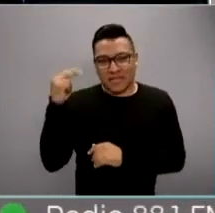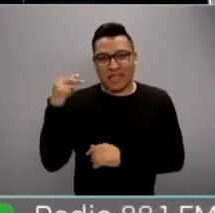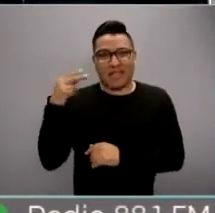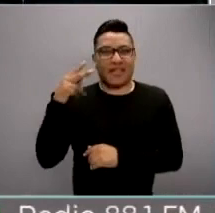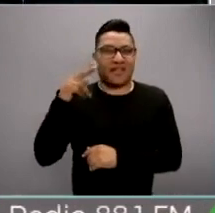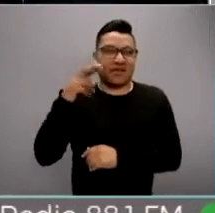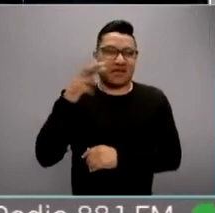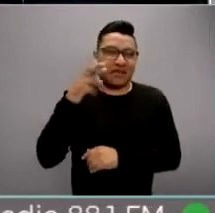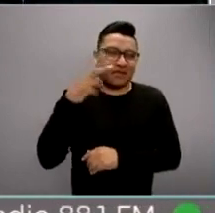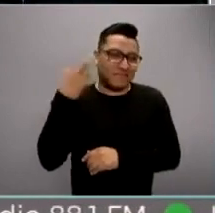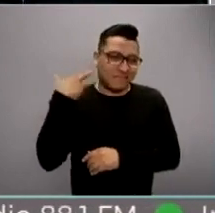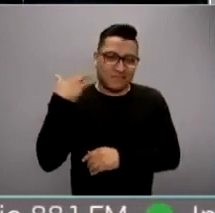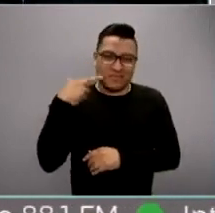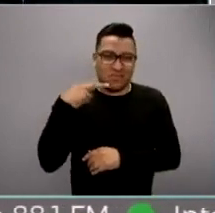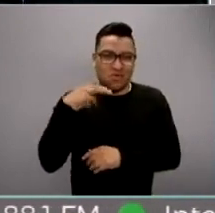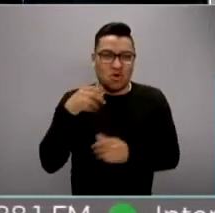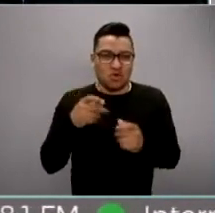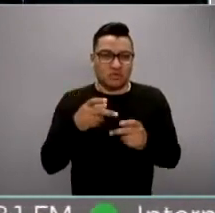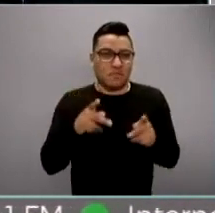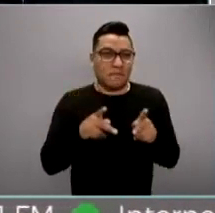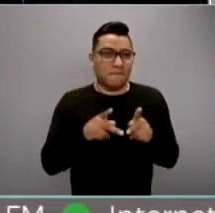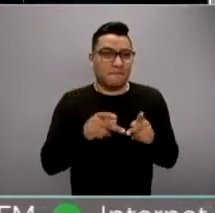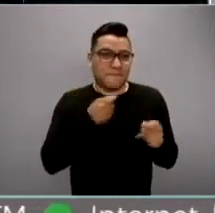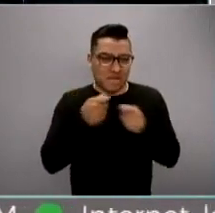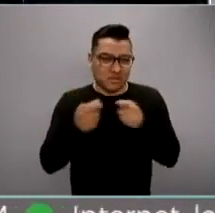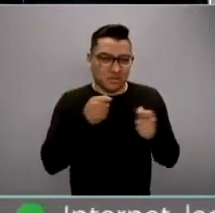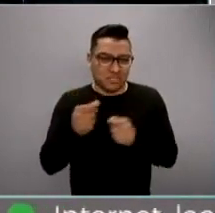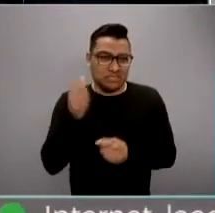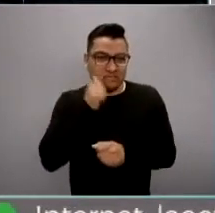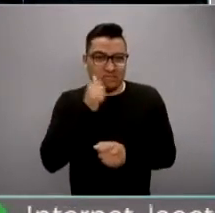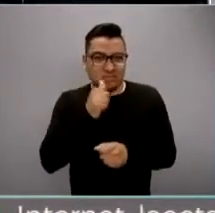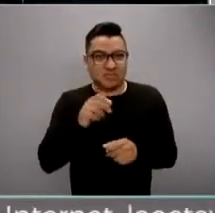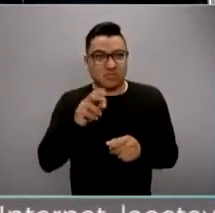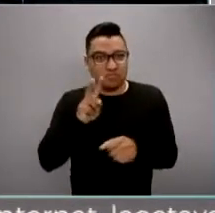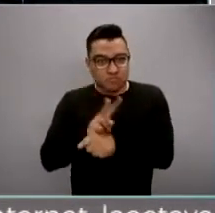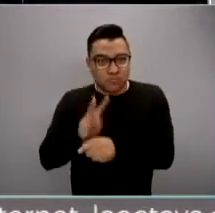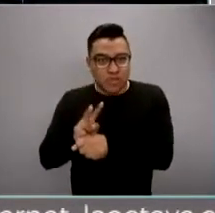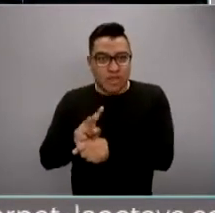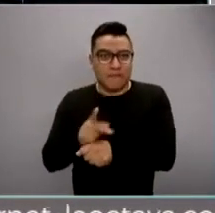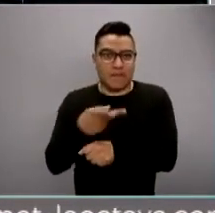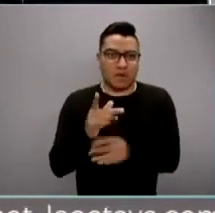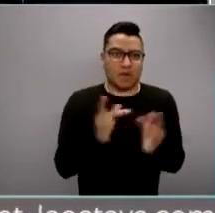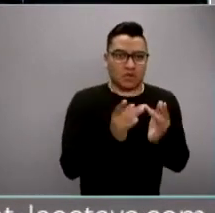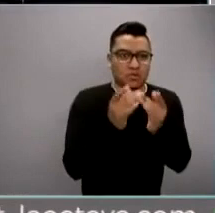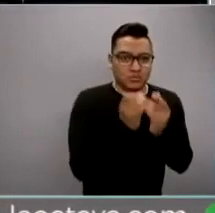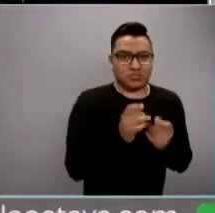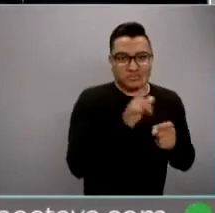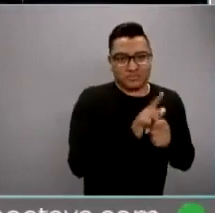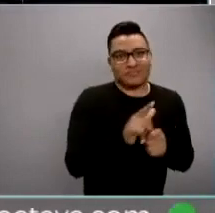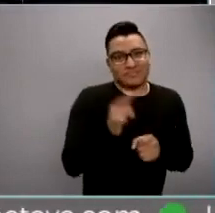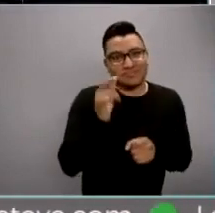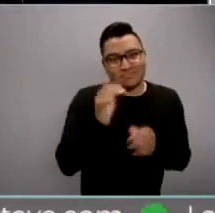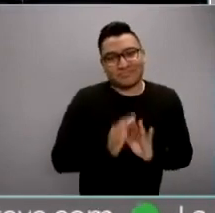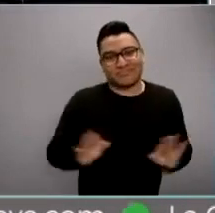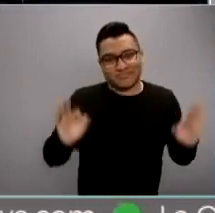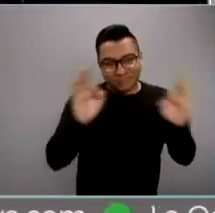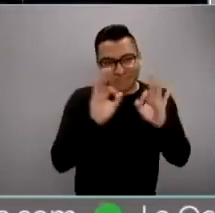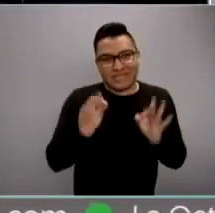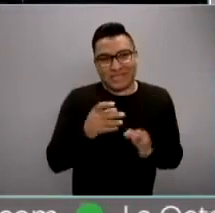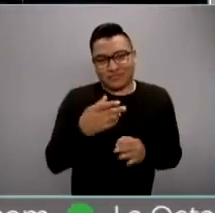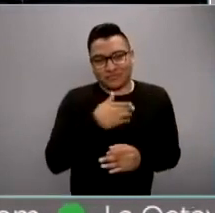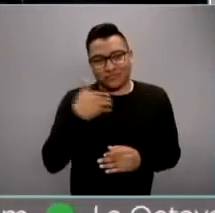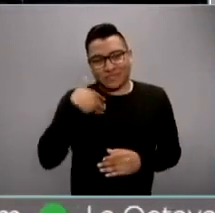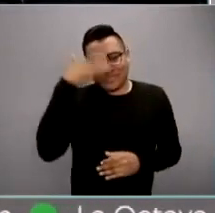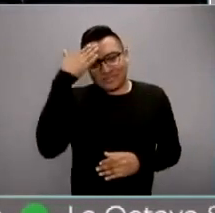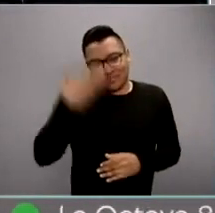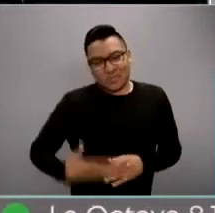periodistas que sí han hecho una carrera de ello. Quizá que la sociedad tenga esta herramienta también nos va a ayudar a luchar la pandemia. Entonces, pues ya sabemos cómo. Y